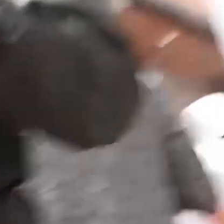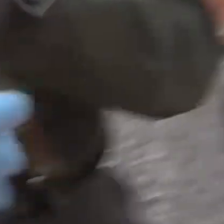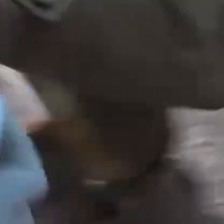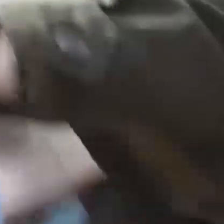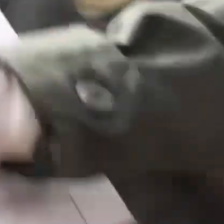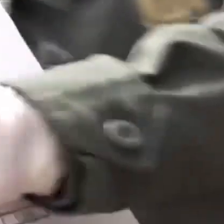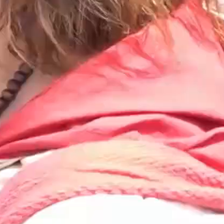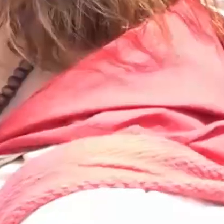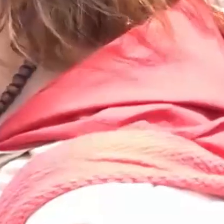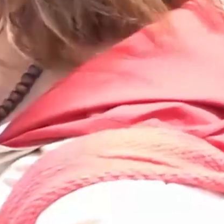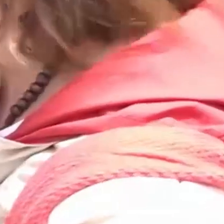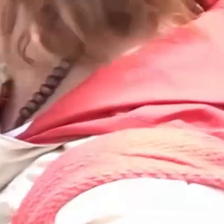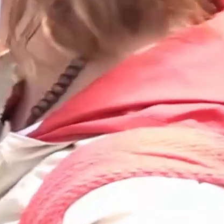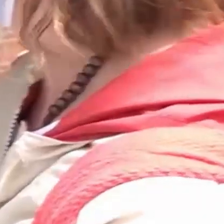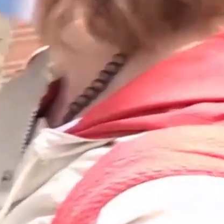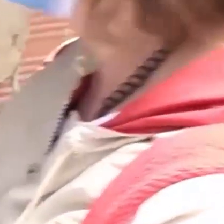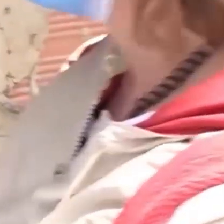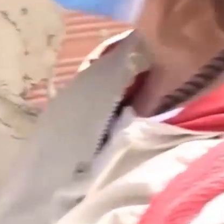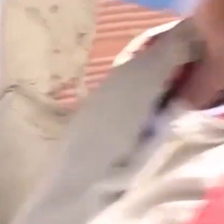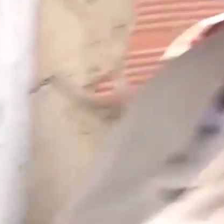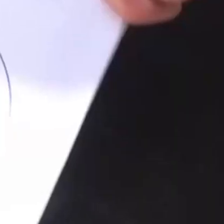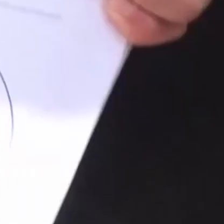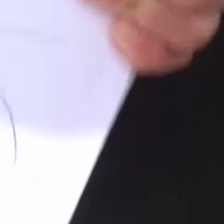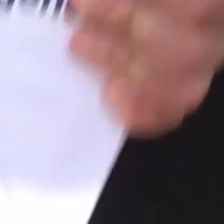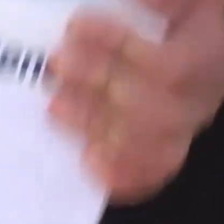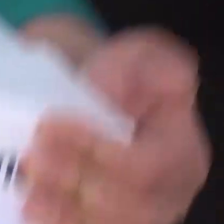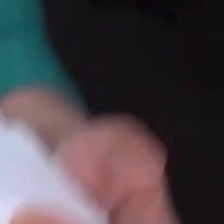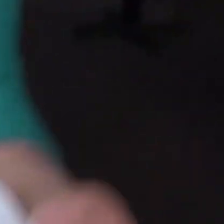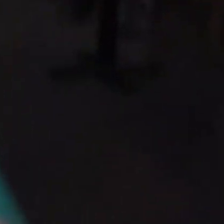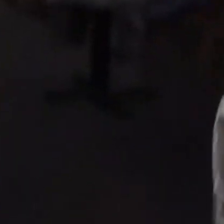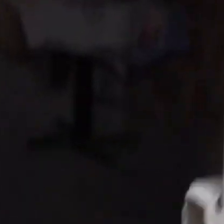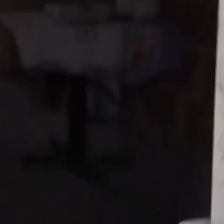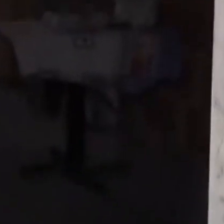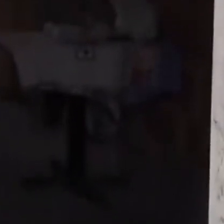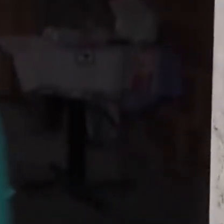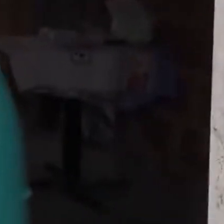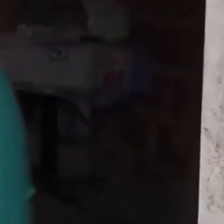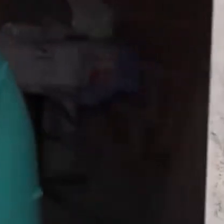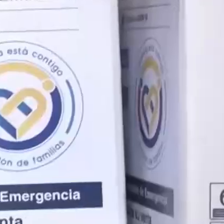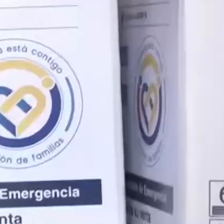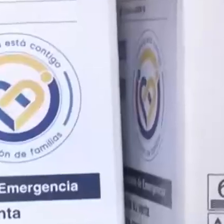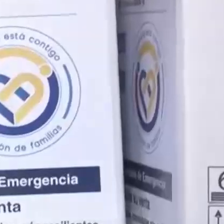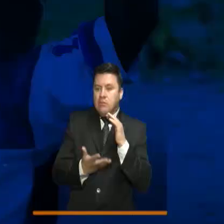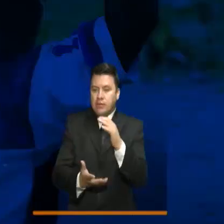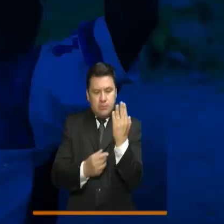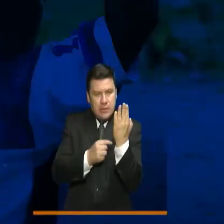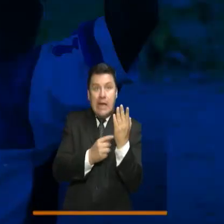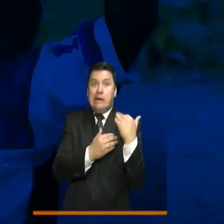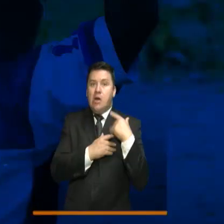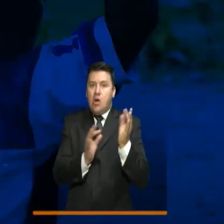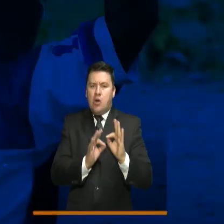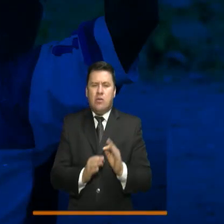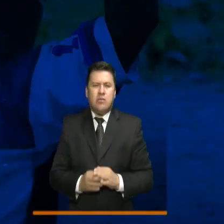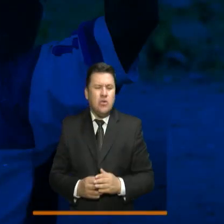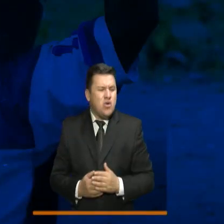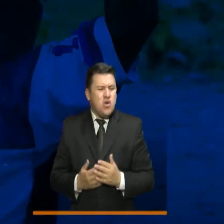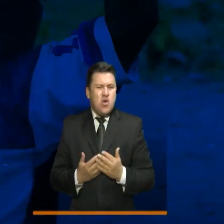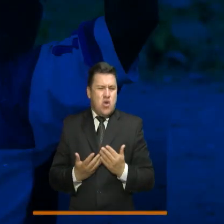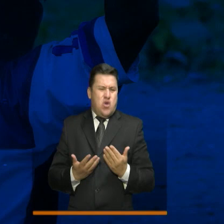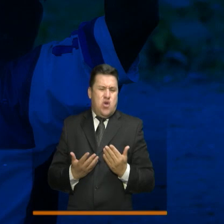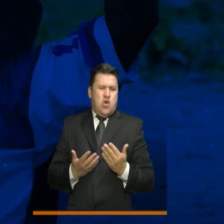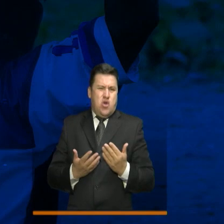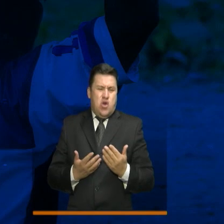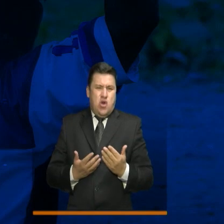juntas de acción comunal, líderes sociales, LGTBI y comunidades religiosas. ¿Cómo se distribuirán